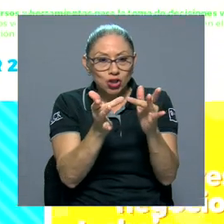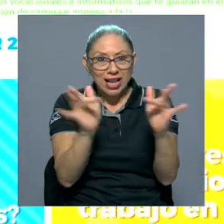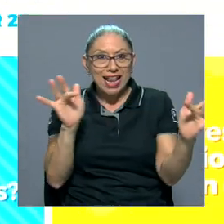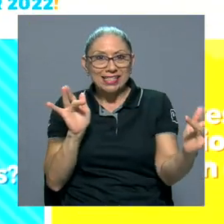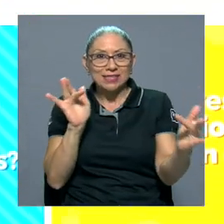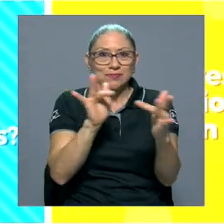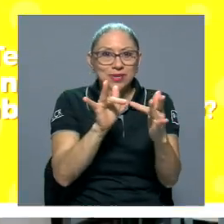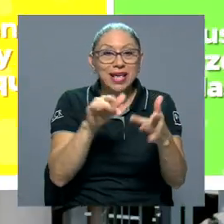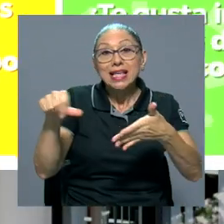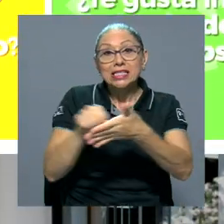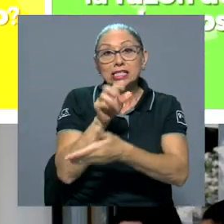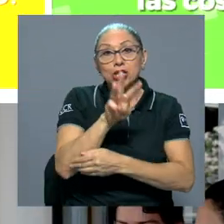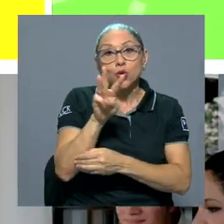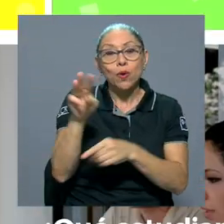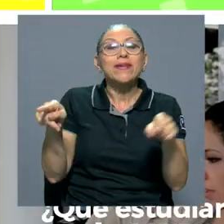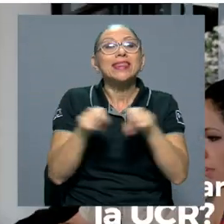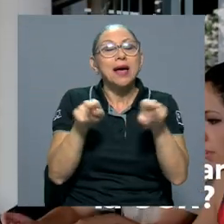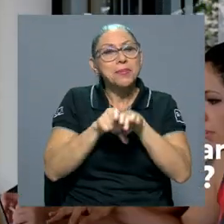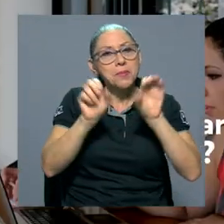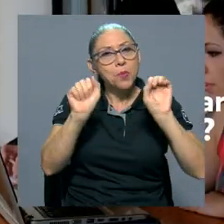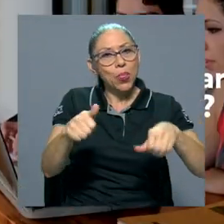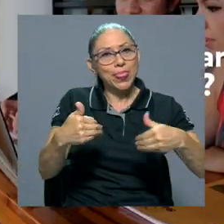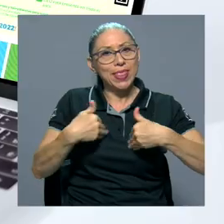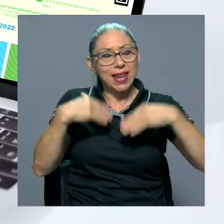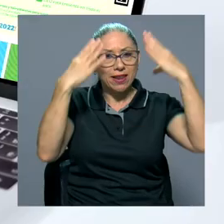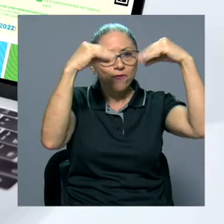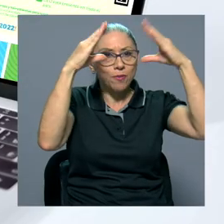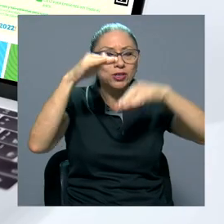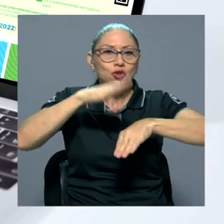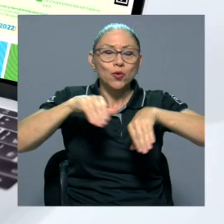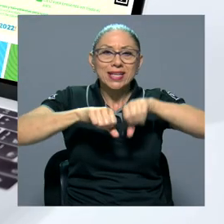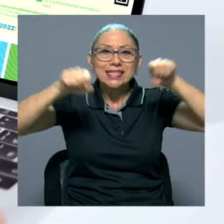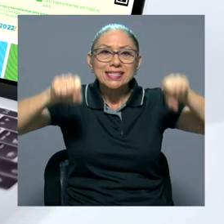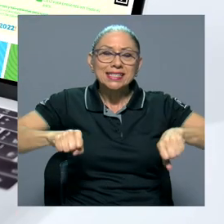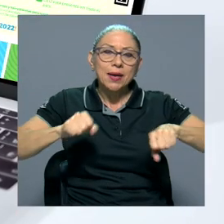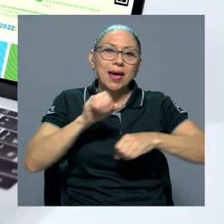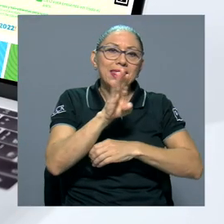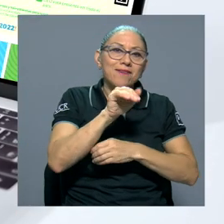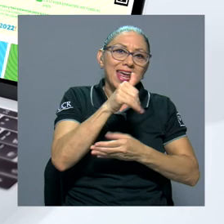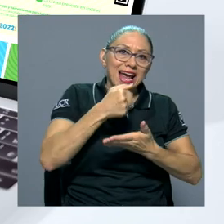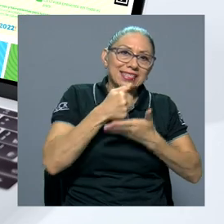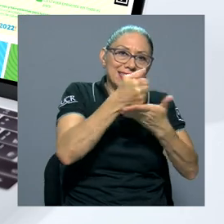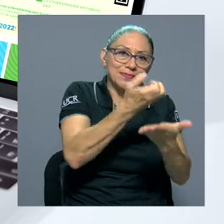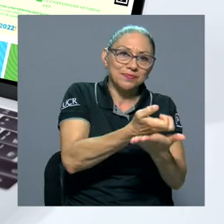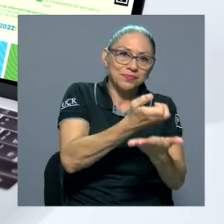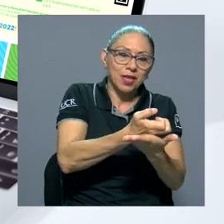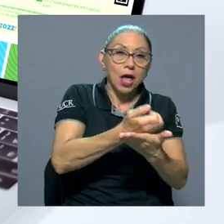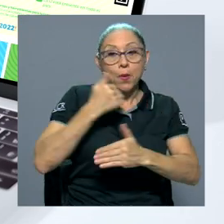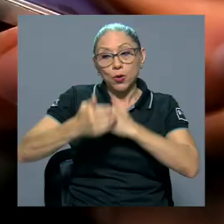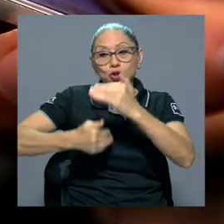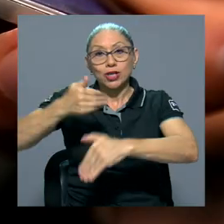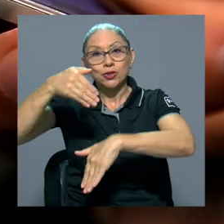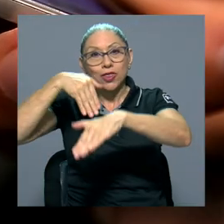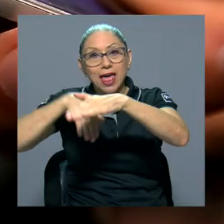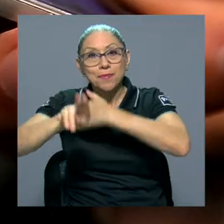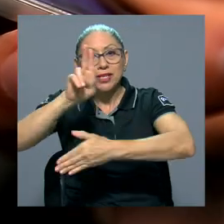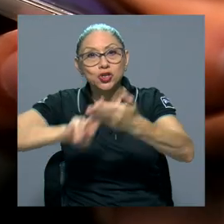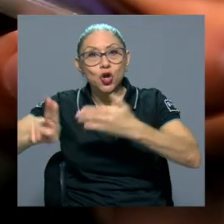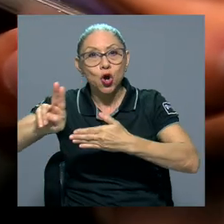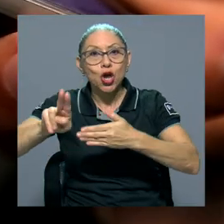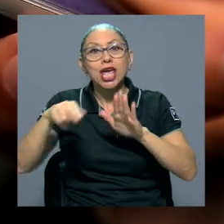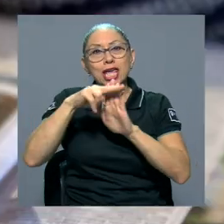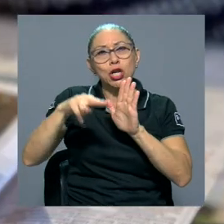sitio web también podrá acceder a información sobre el sistema de becas, sobre el proceso de admisión y los cortes